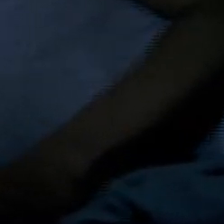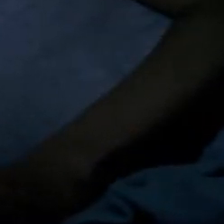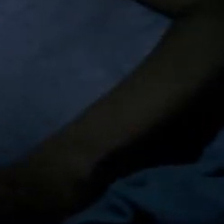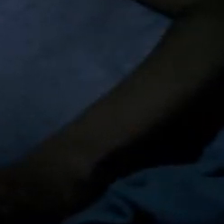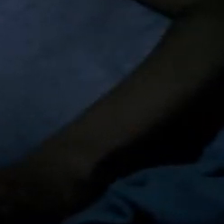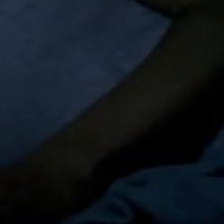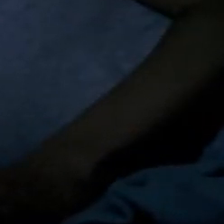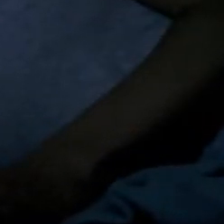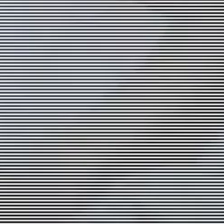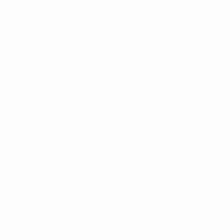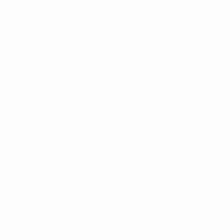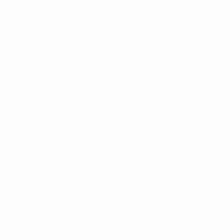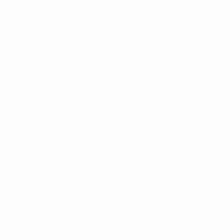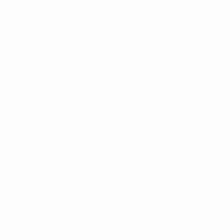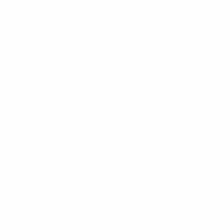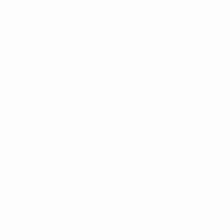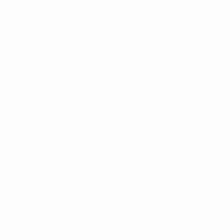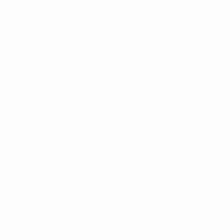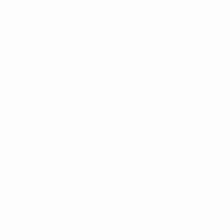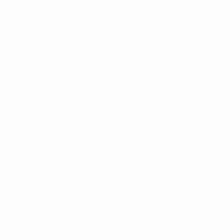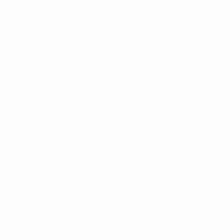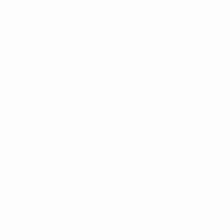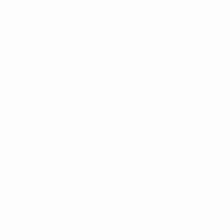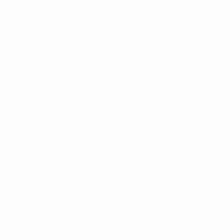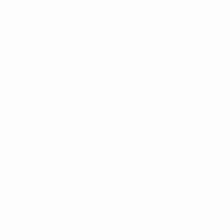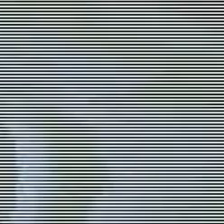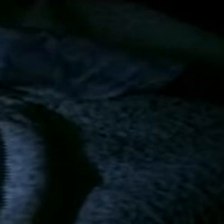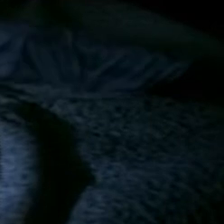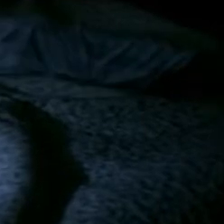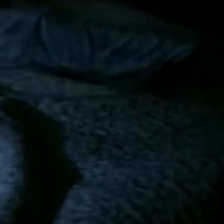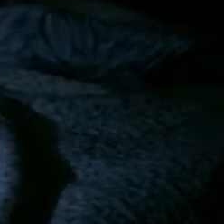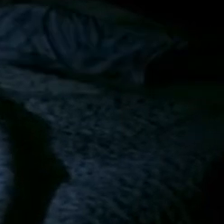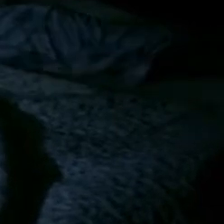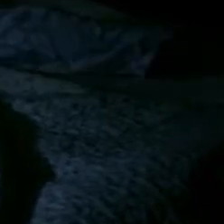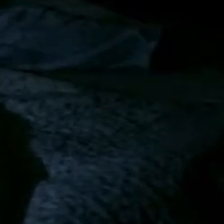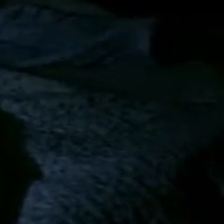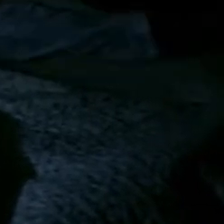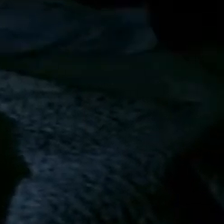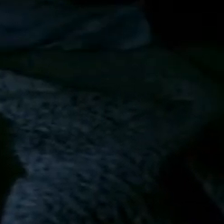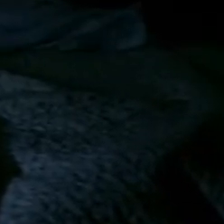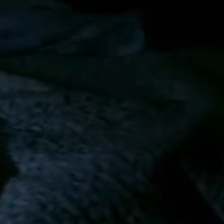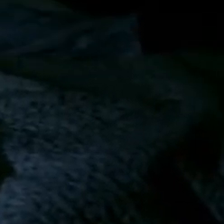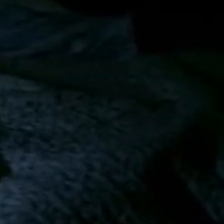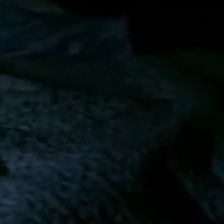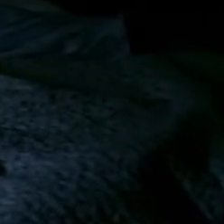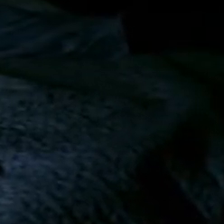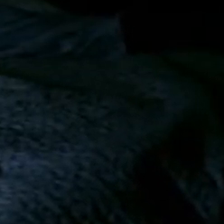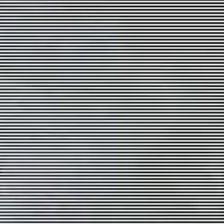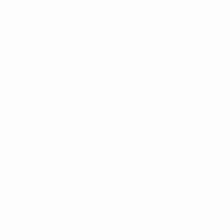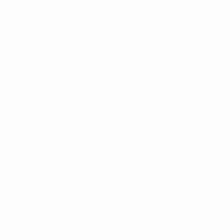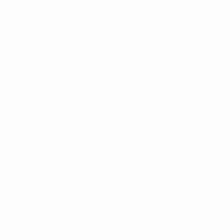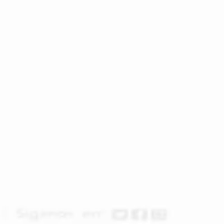Número 80. Deudas que roban sueño. Hay mil razones para querer un BN rapidito. Si la suya es unificar sus deudas, solicite uno hoy.